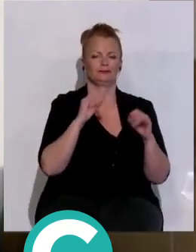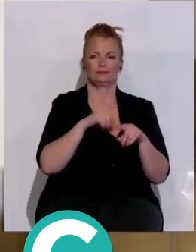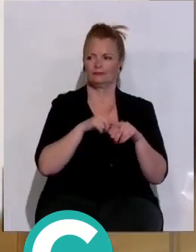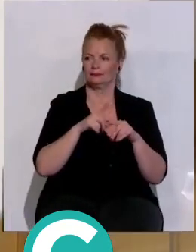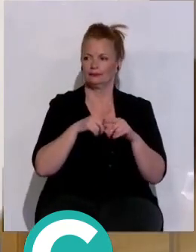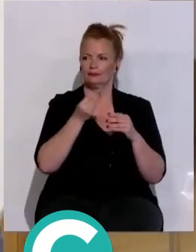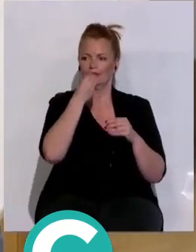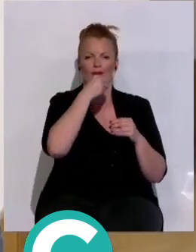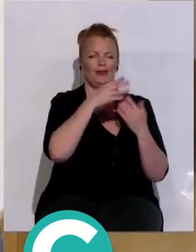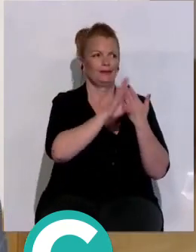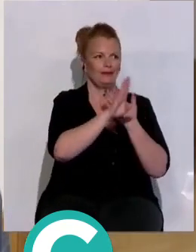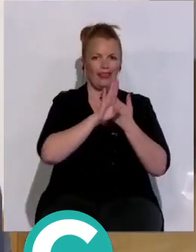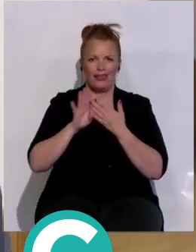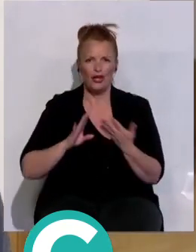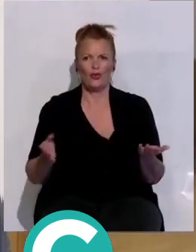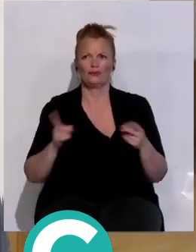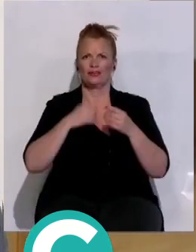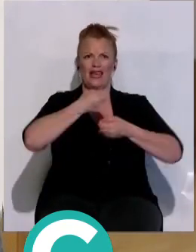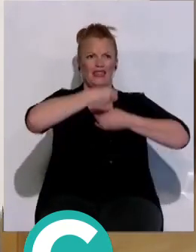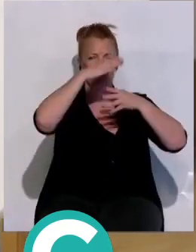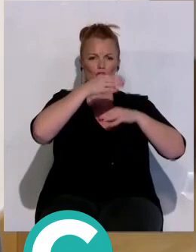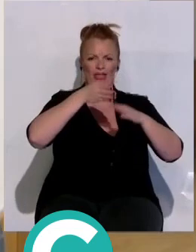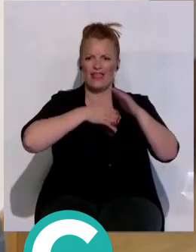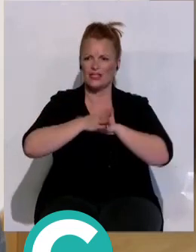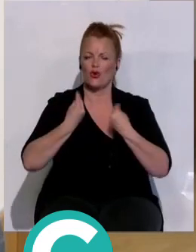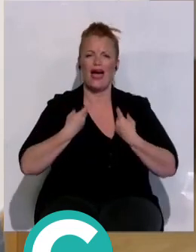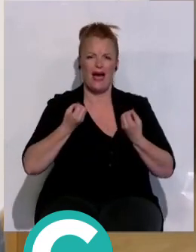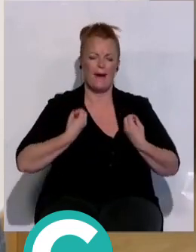vecinas y vecinos, el difícil acceso a la vivienda.